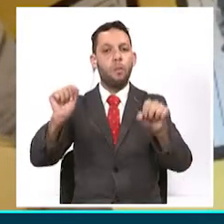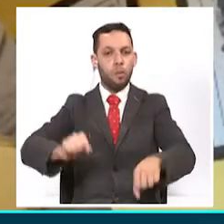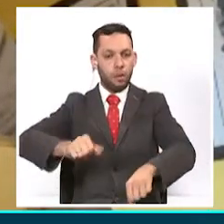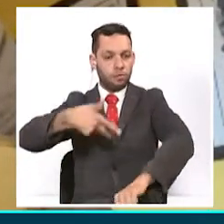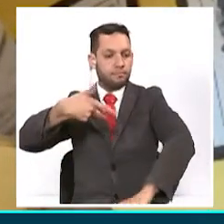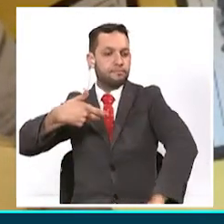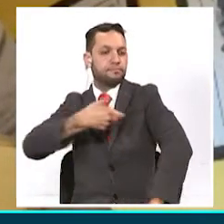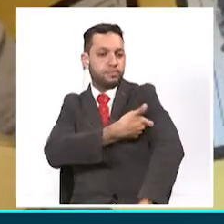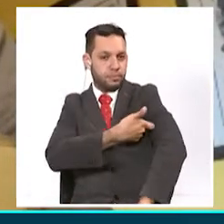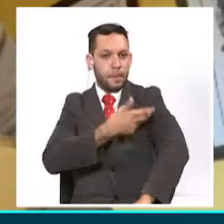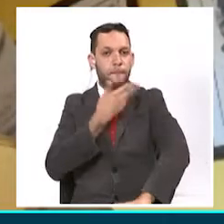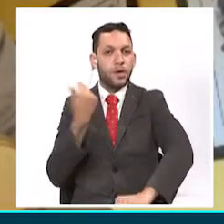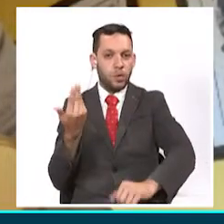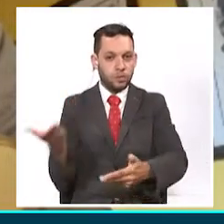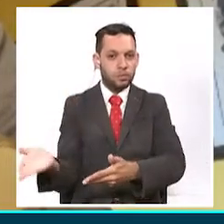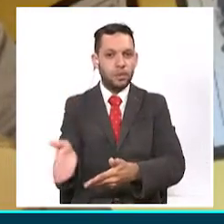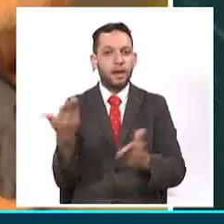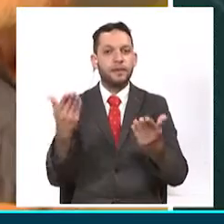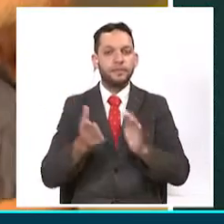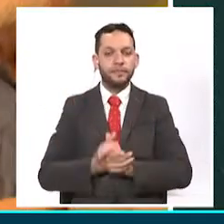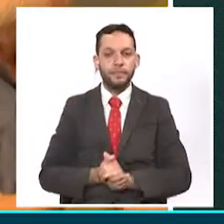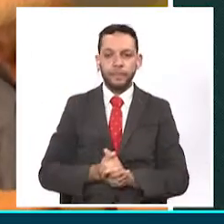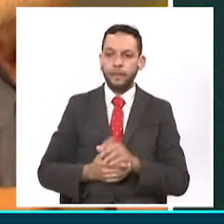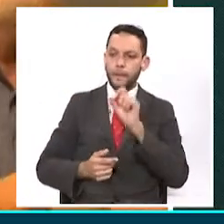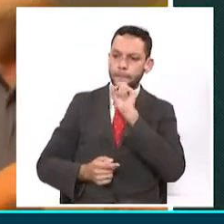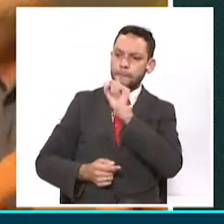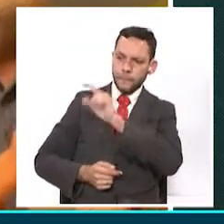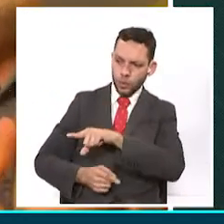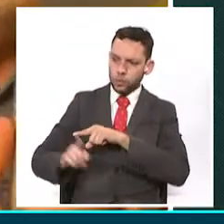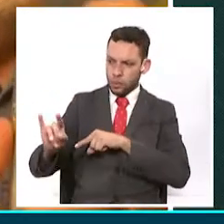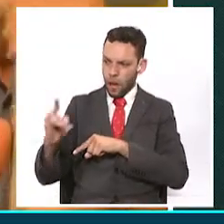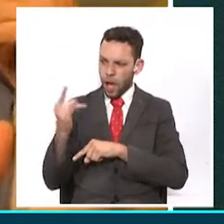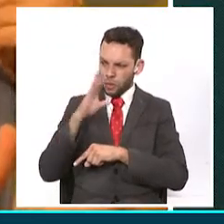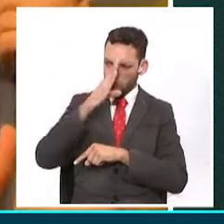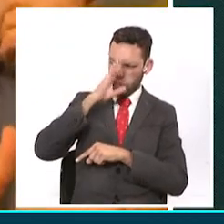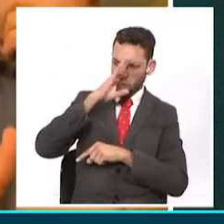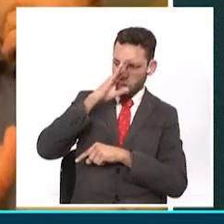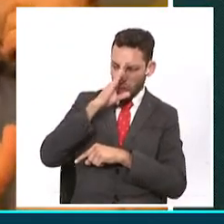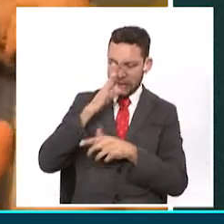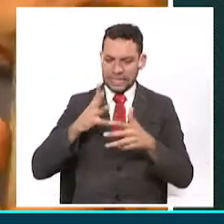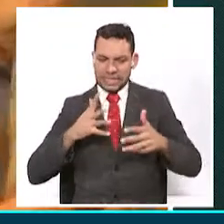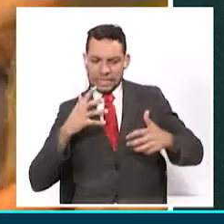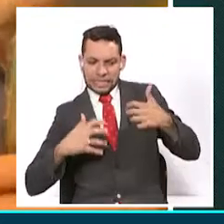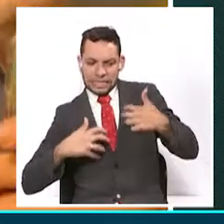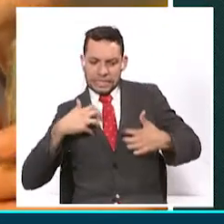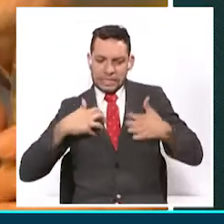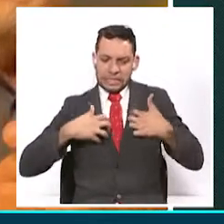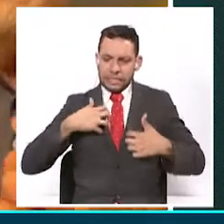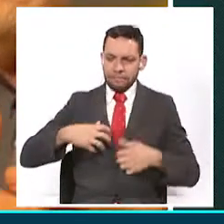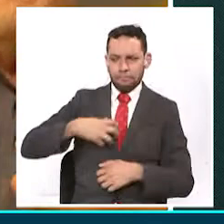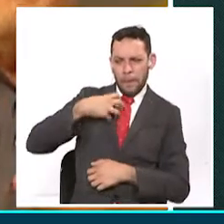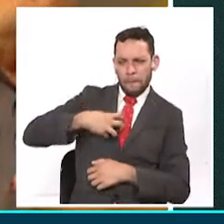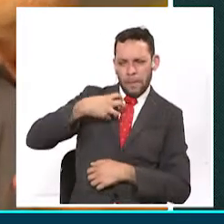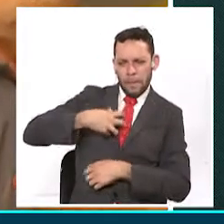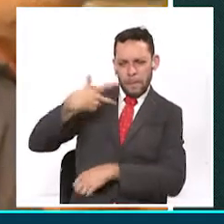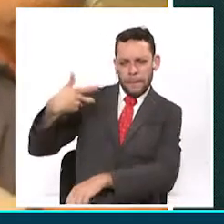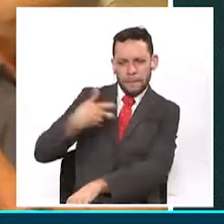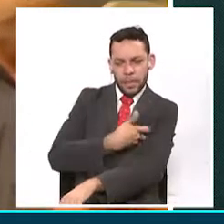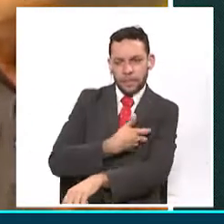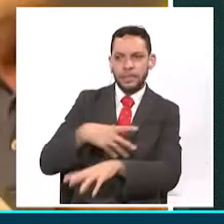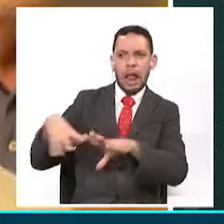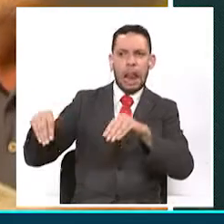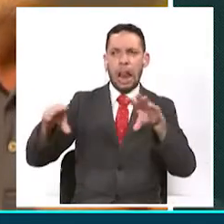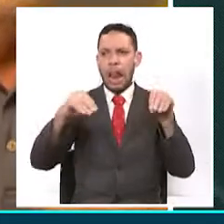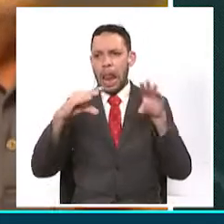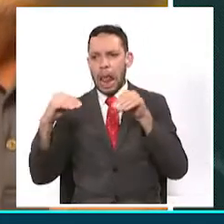este universo, Marcelo. Algo muy importante es si usted dudó en algún momento en aplicarse este biológico como consecuencia de los comentarios,